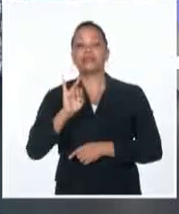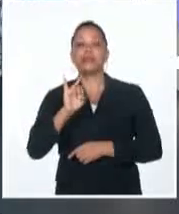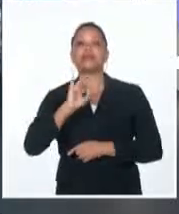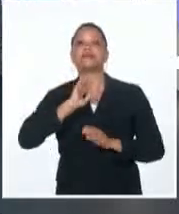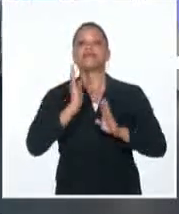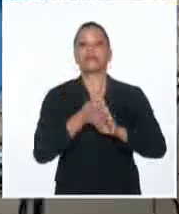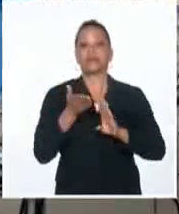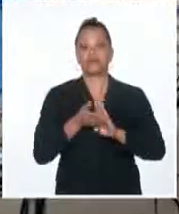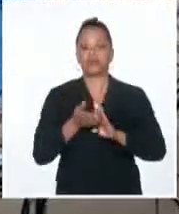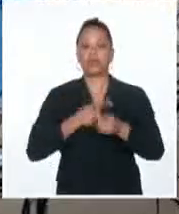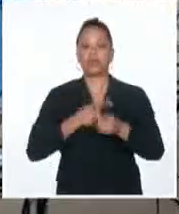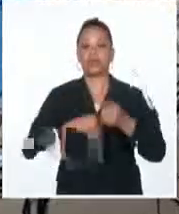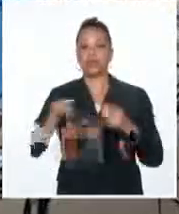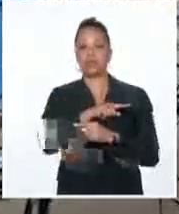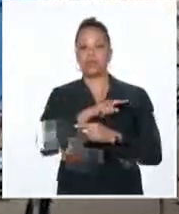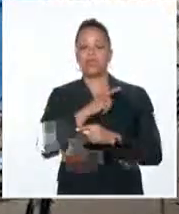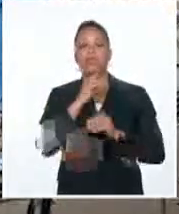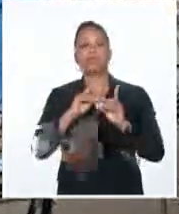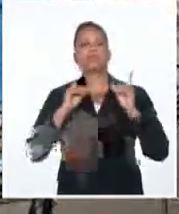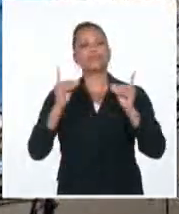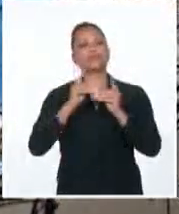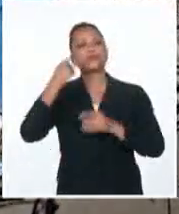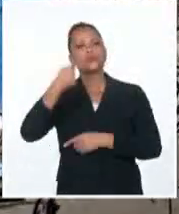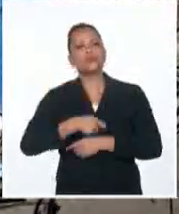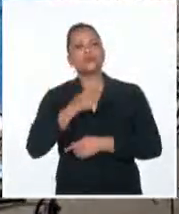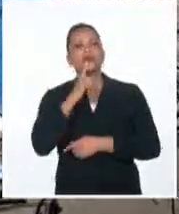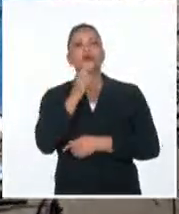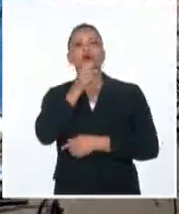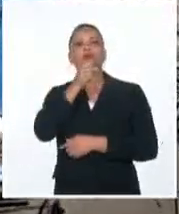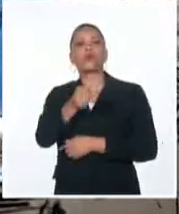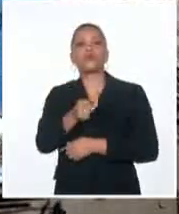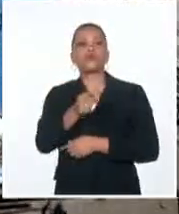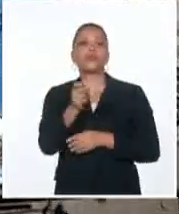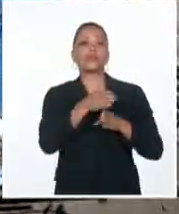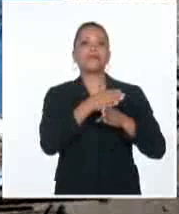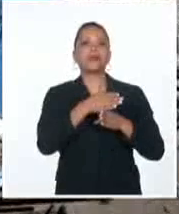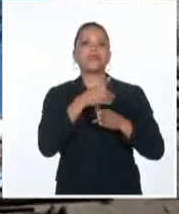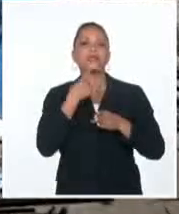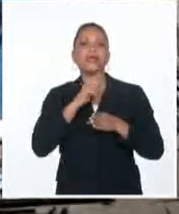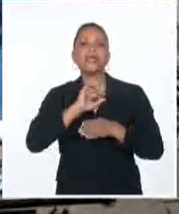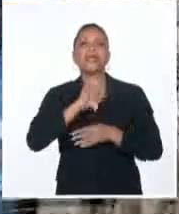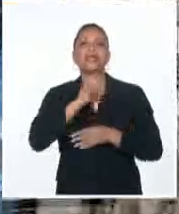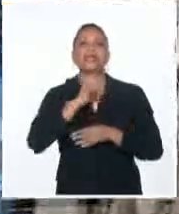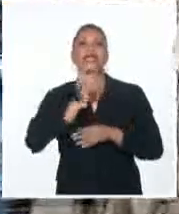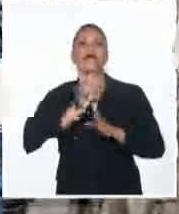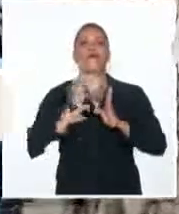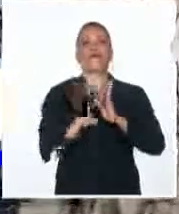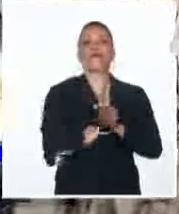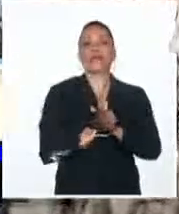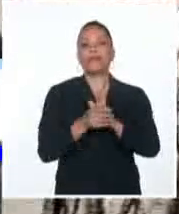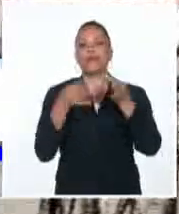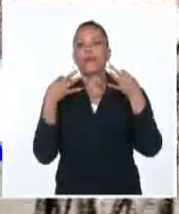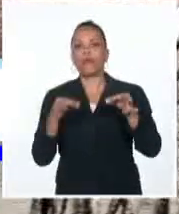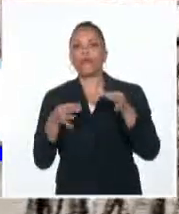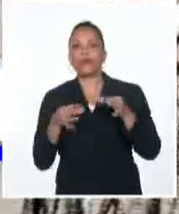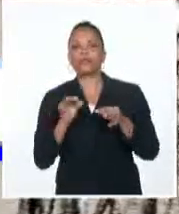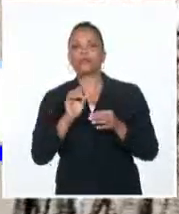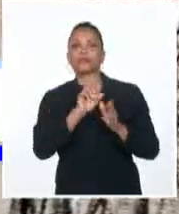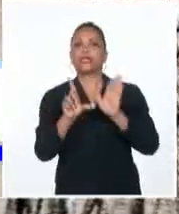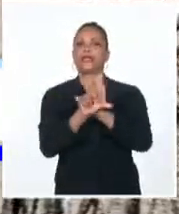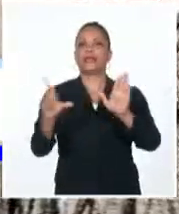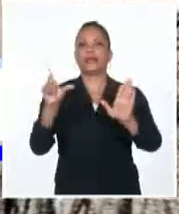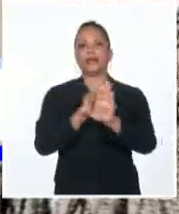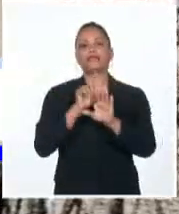en su contra. El departamento de justicia lo acusa, entre otros delitos, de retención ilegal y manejo indebido de documentos secretos e